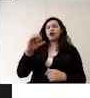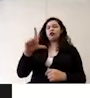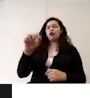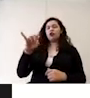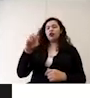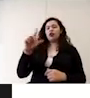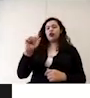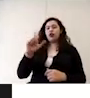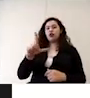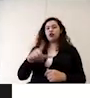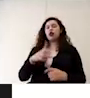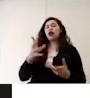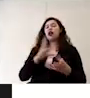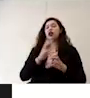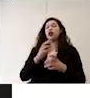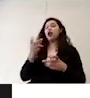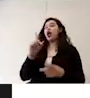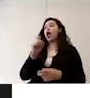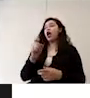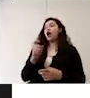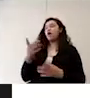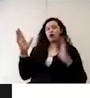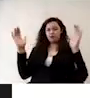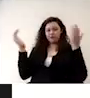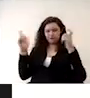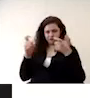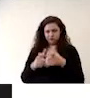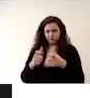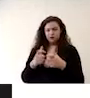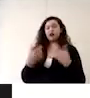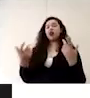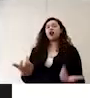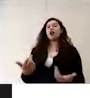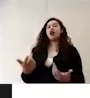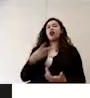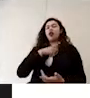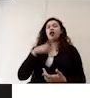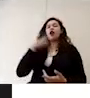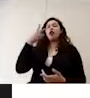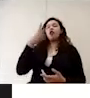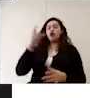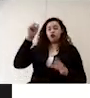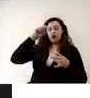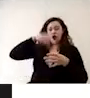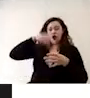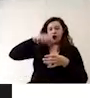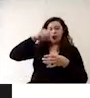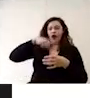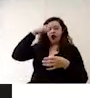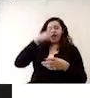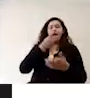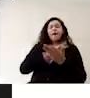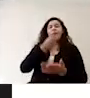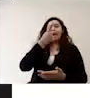es en cantidades de agua más pequeñas y se deben agregar dos gotas de plata coloidal por cada litro de